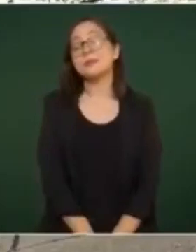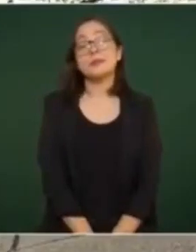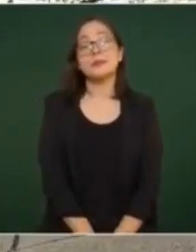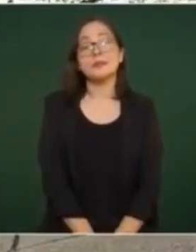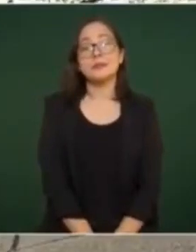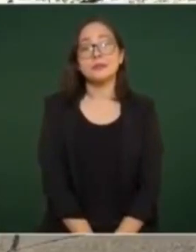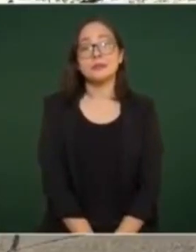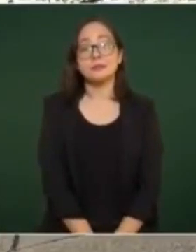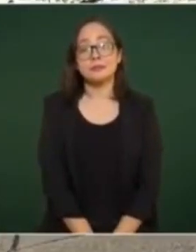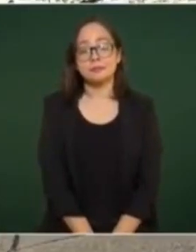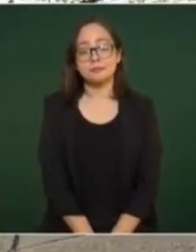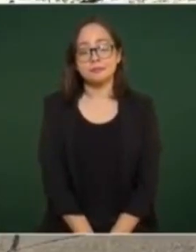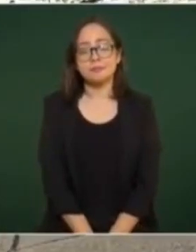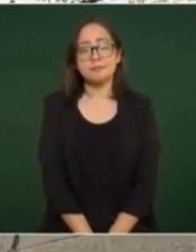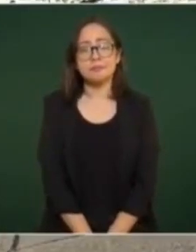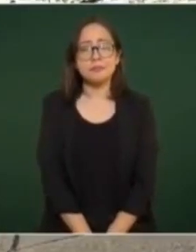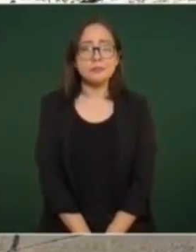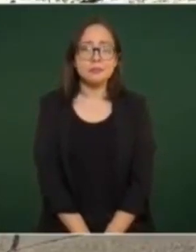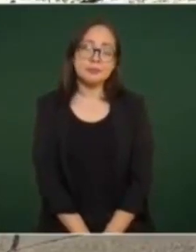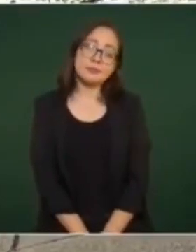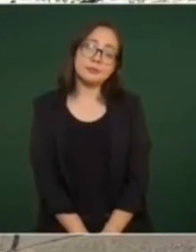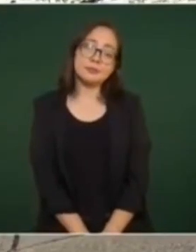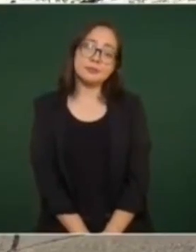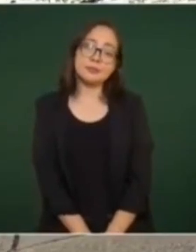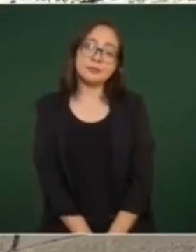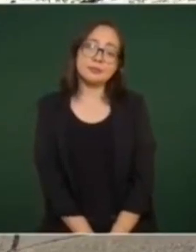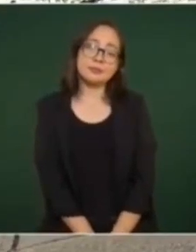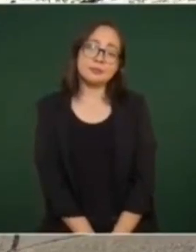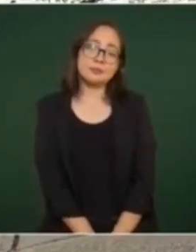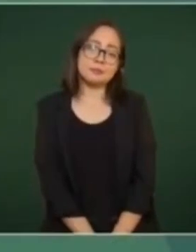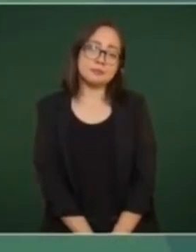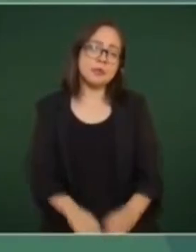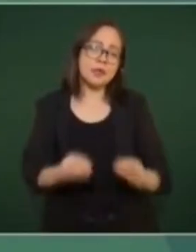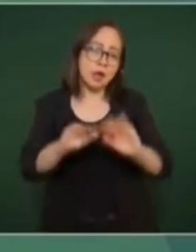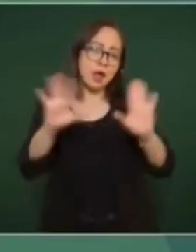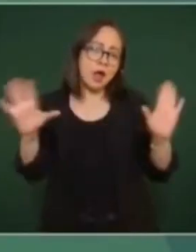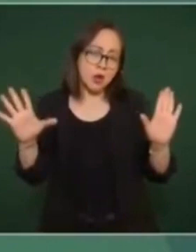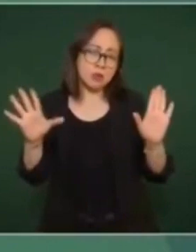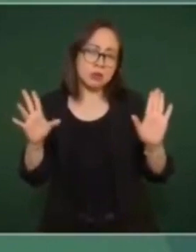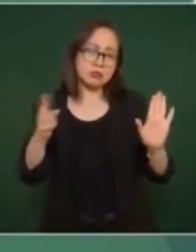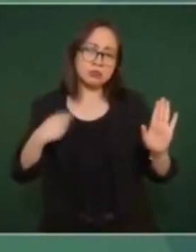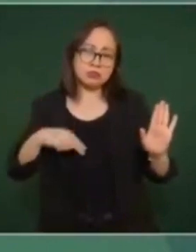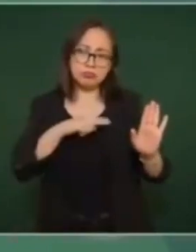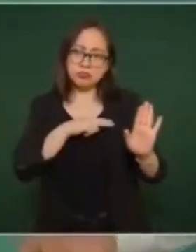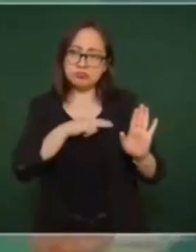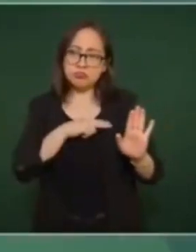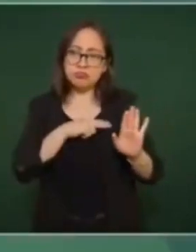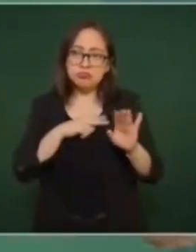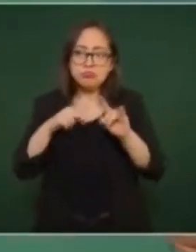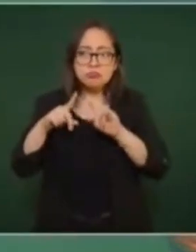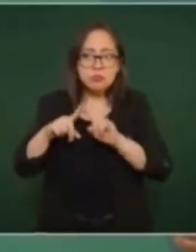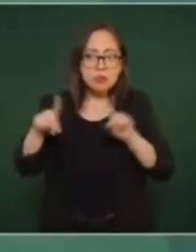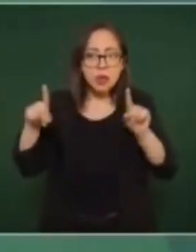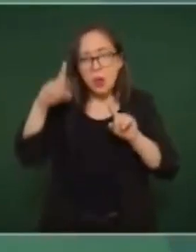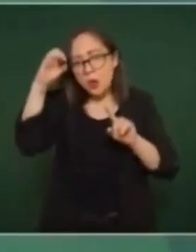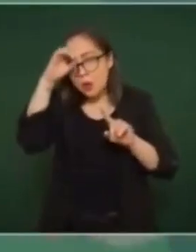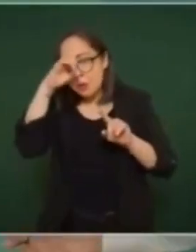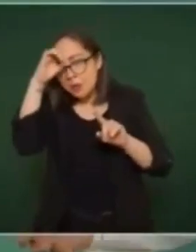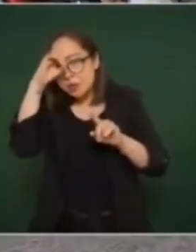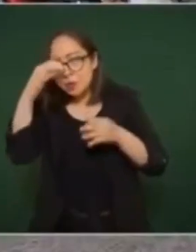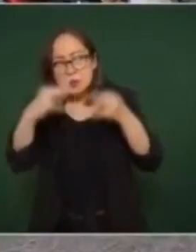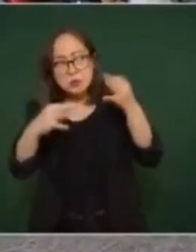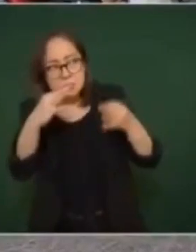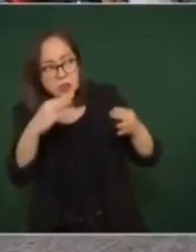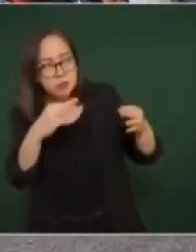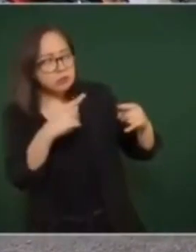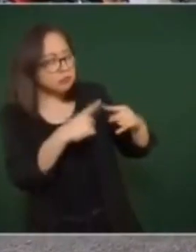Y tenemos diferencias con el Poder Judicial, con la Corte, es de dominio público. ¿Y por qué tenemos